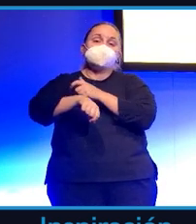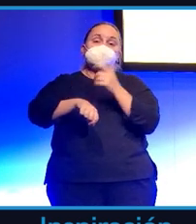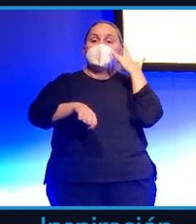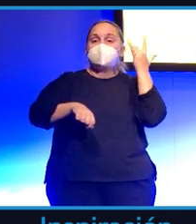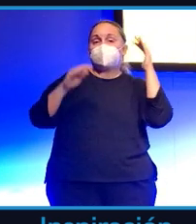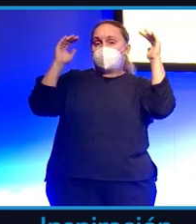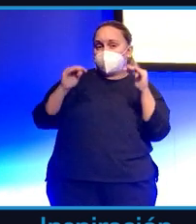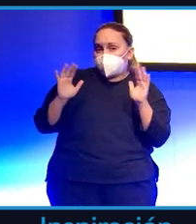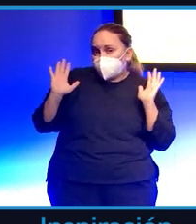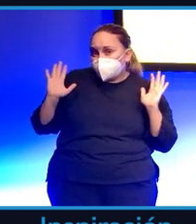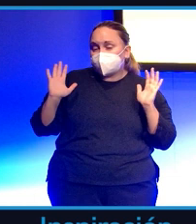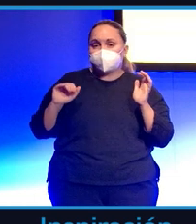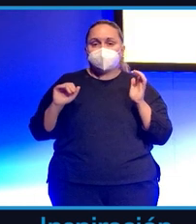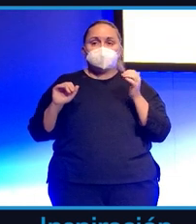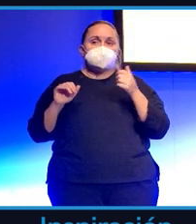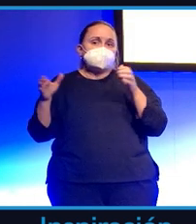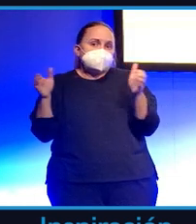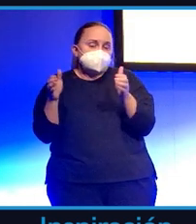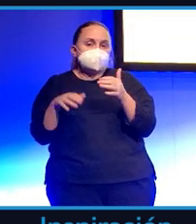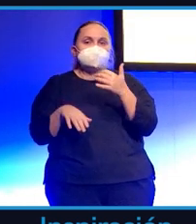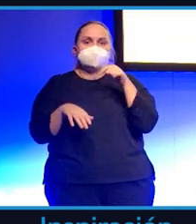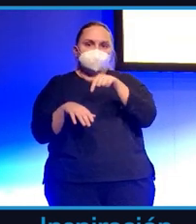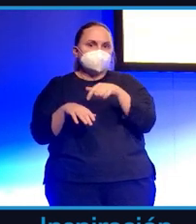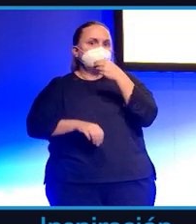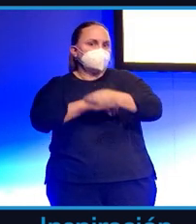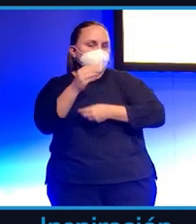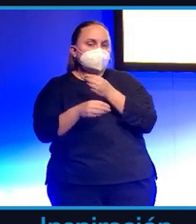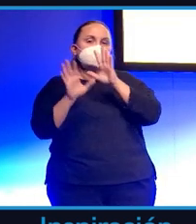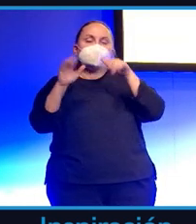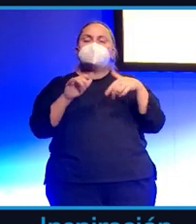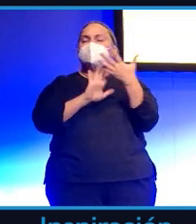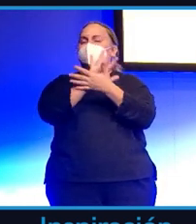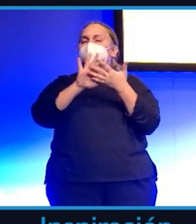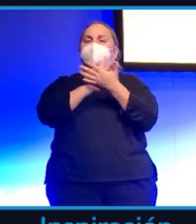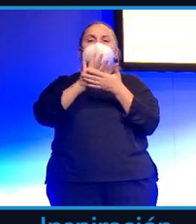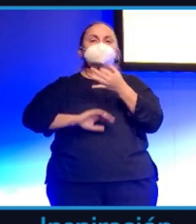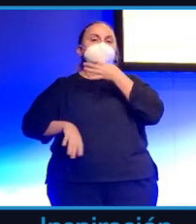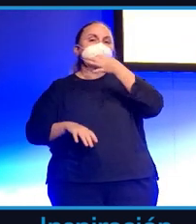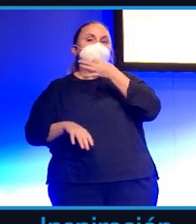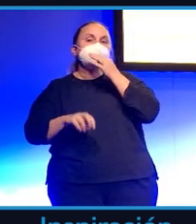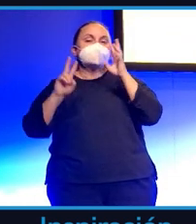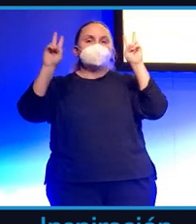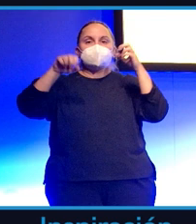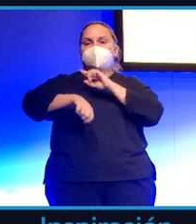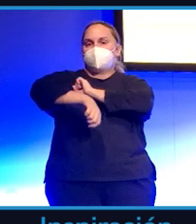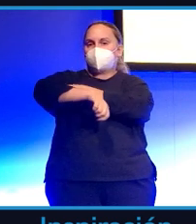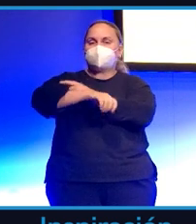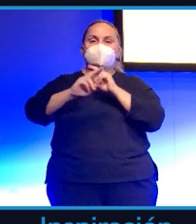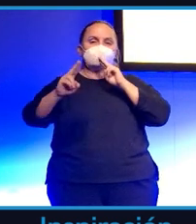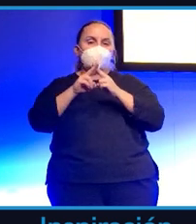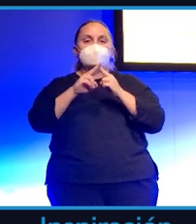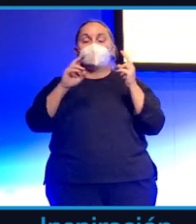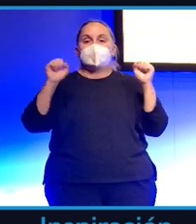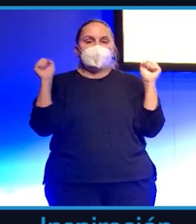la publicidad es muy importante también, o lo va a ser en Twitch. Por lo tanto, él habla de deportes, deportes de invierno, deportes de motor,